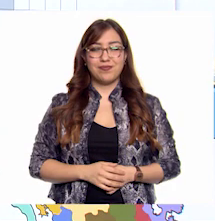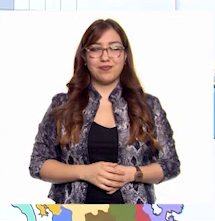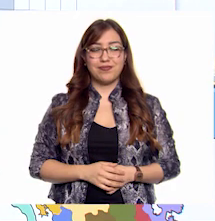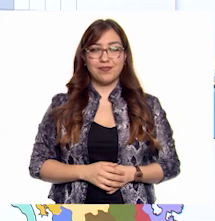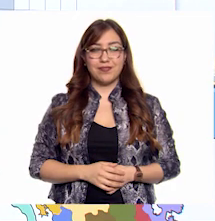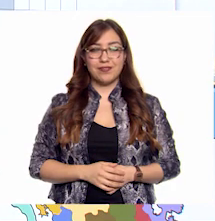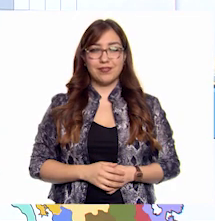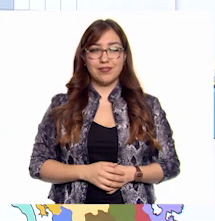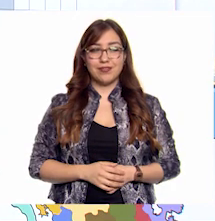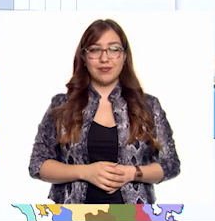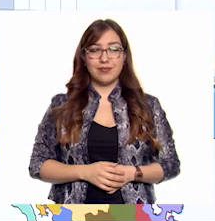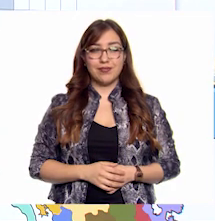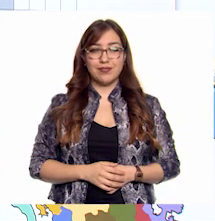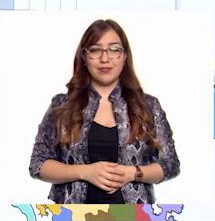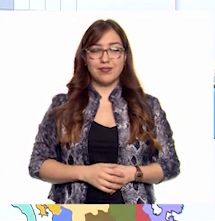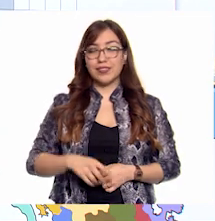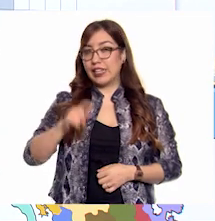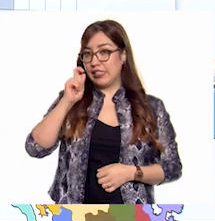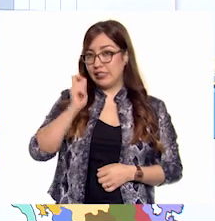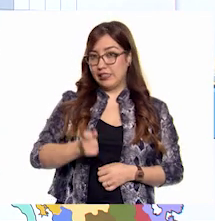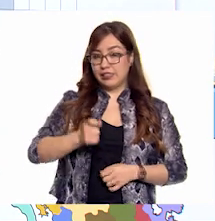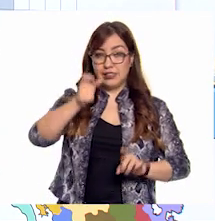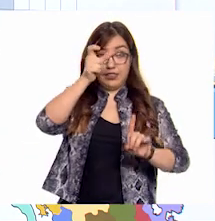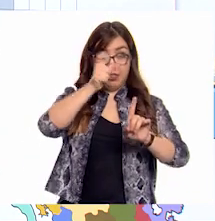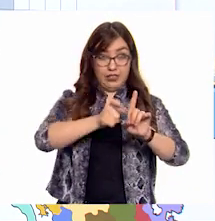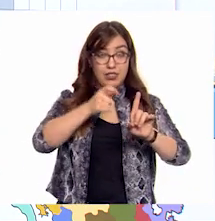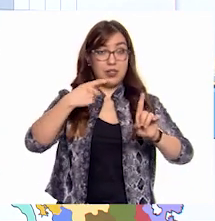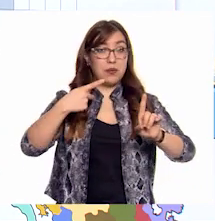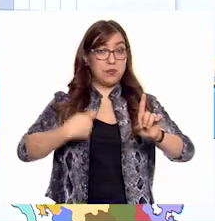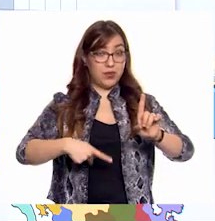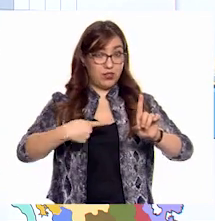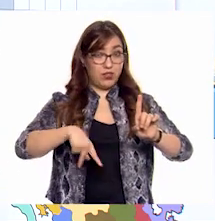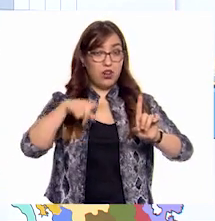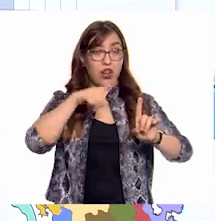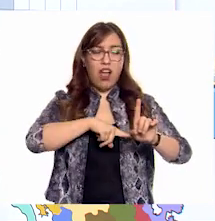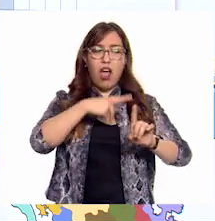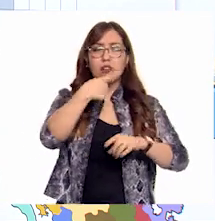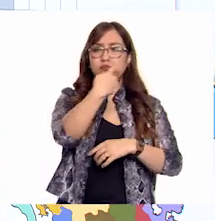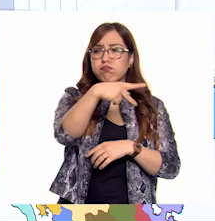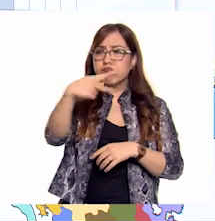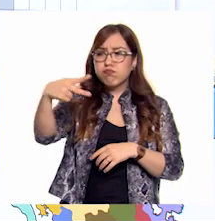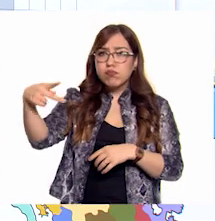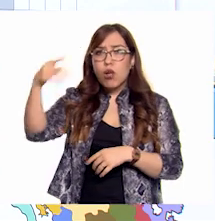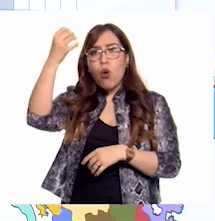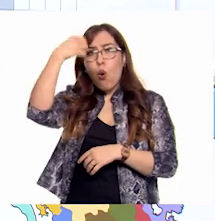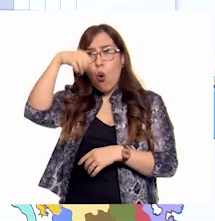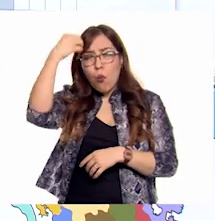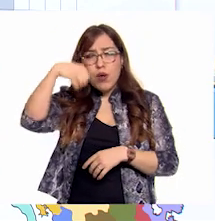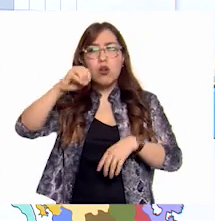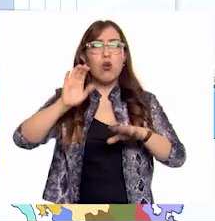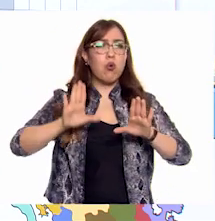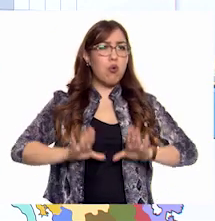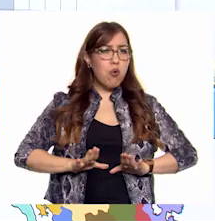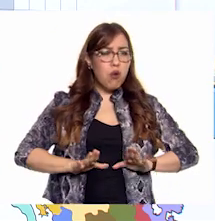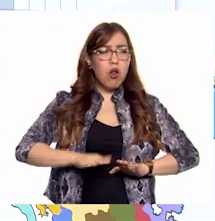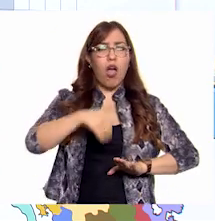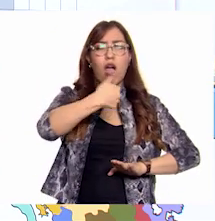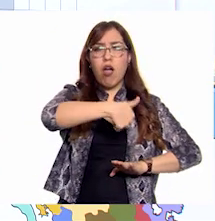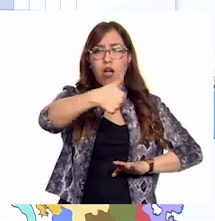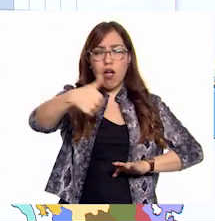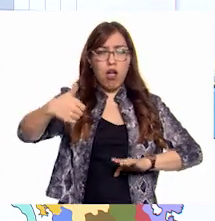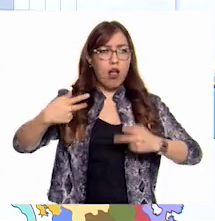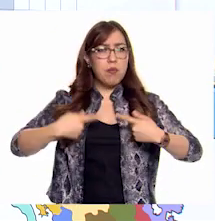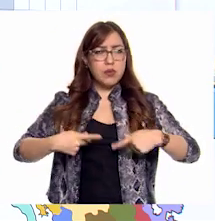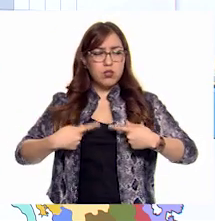Es la actitud de una persona por respetar las opiniones, ideas y actitudes de las demás personas,